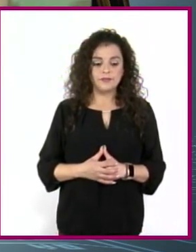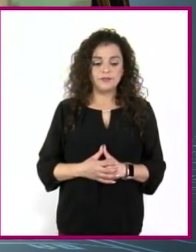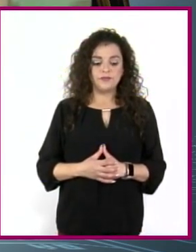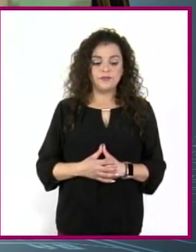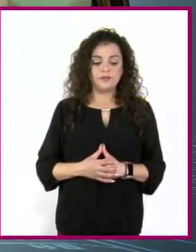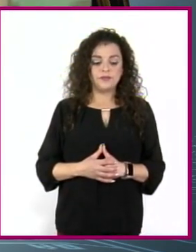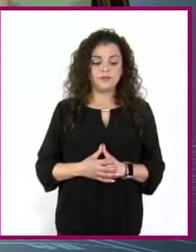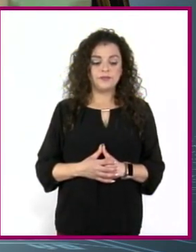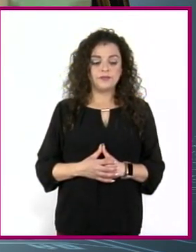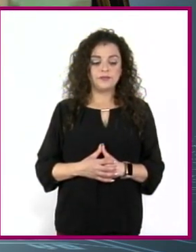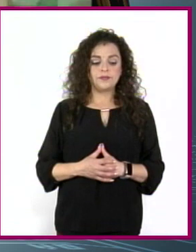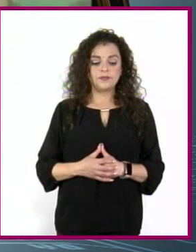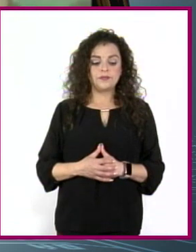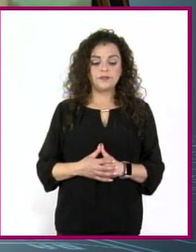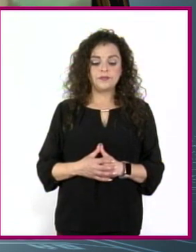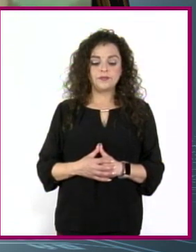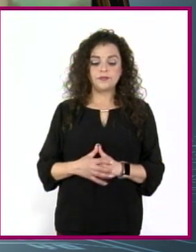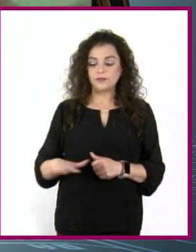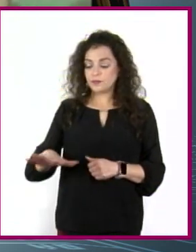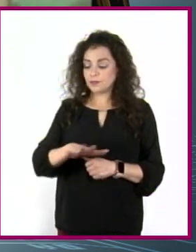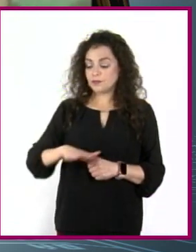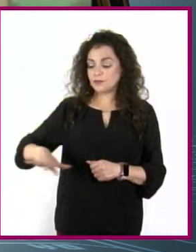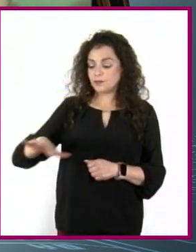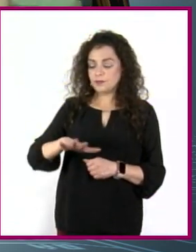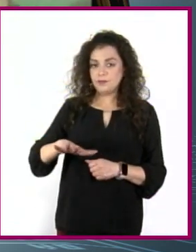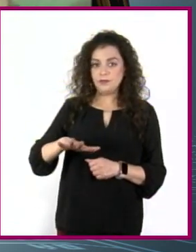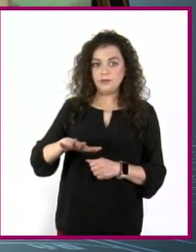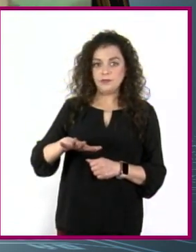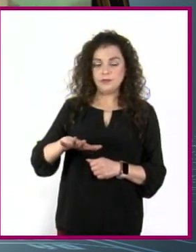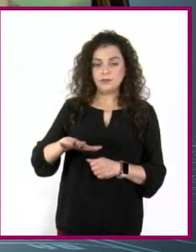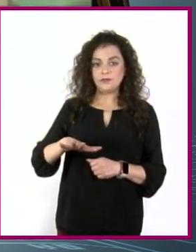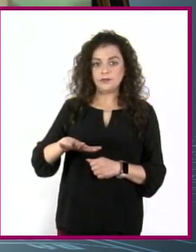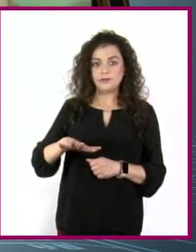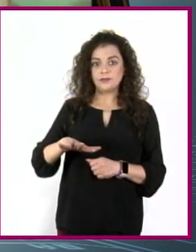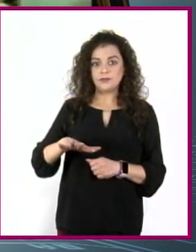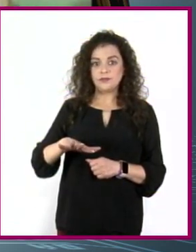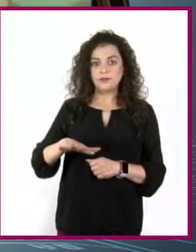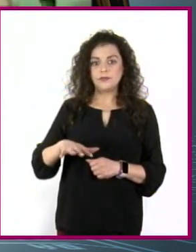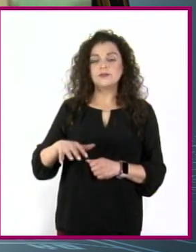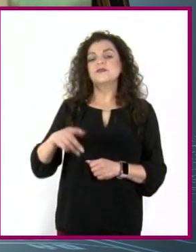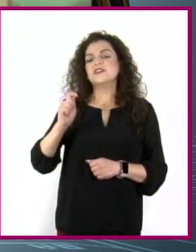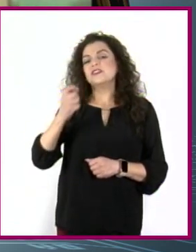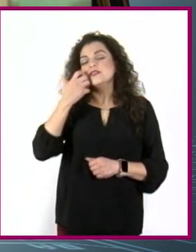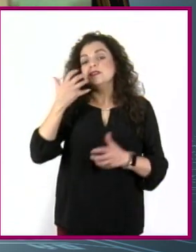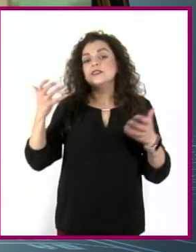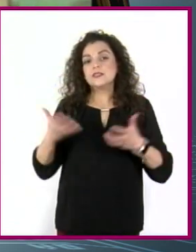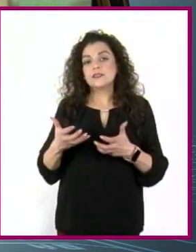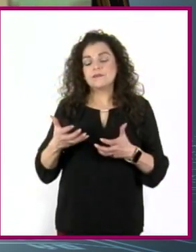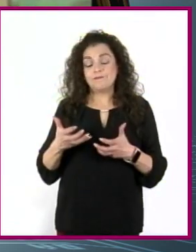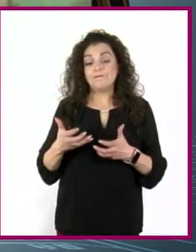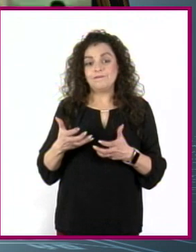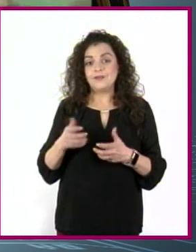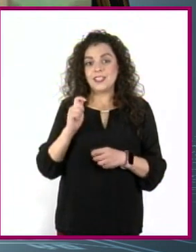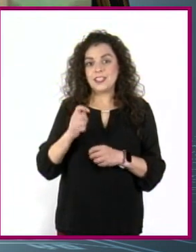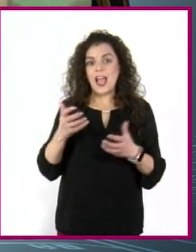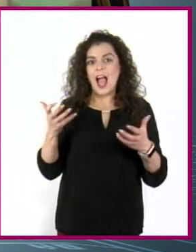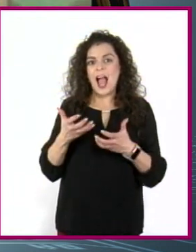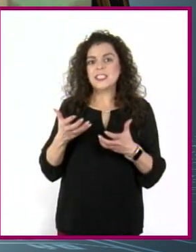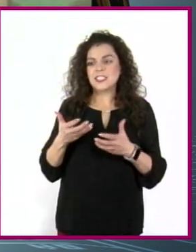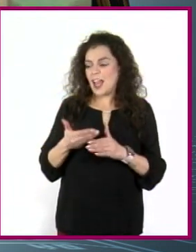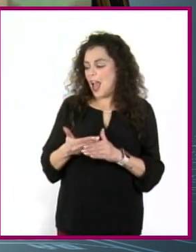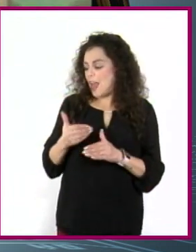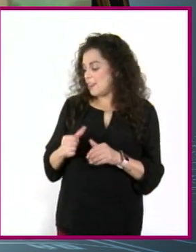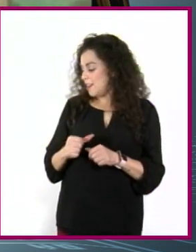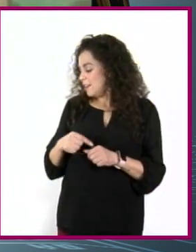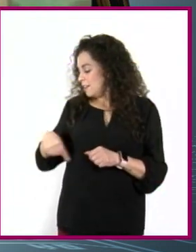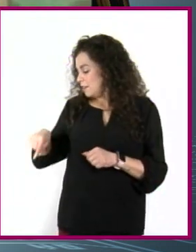El trasfondo del colectivo o la carnita del colectivo eran los procesos que iban detrás. Es decir, nos vamos a